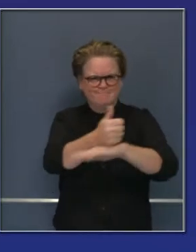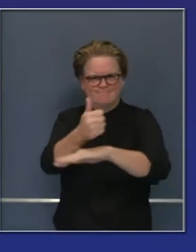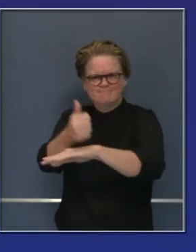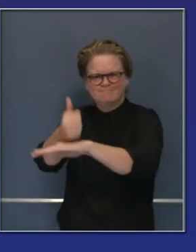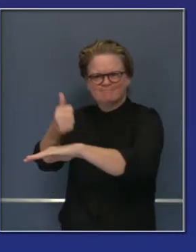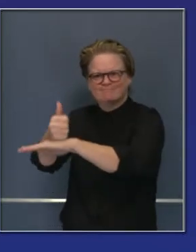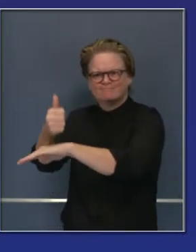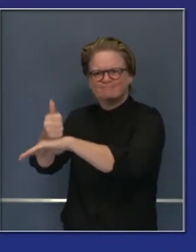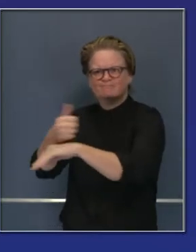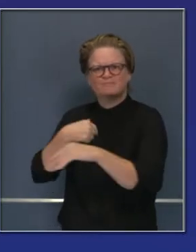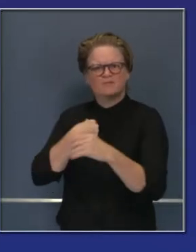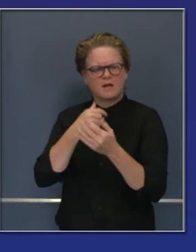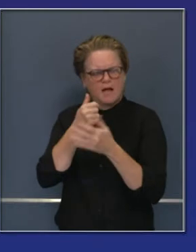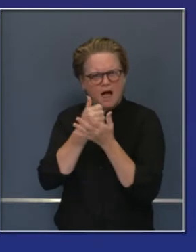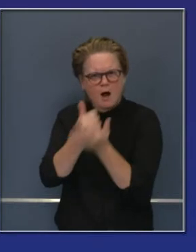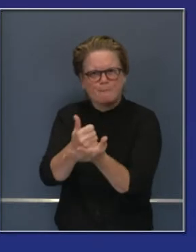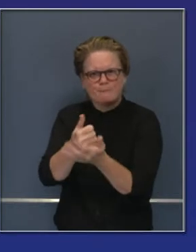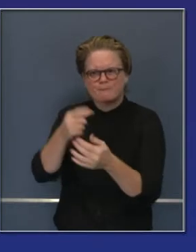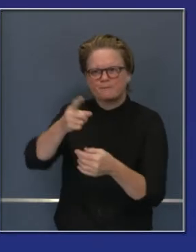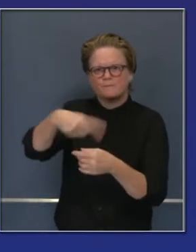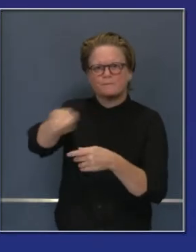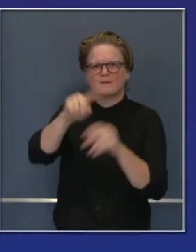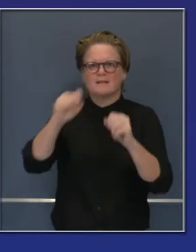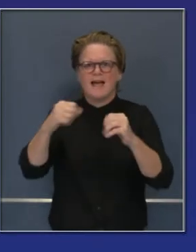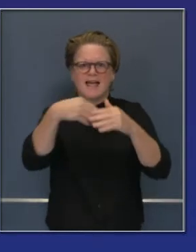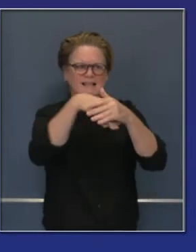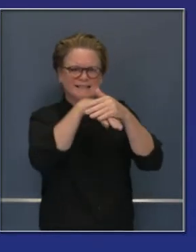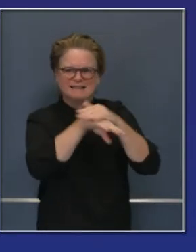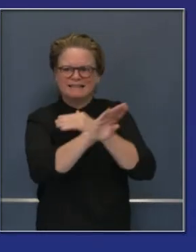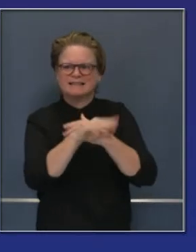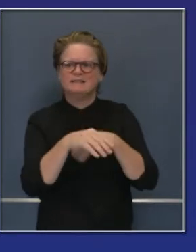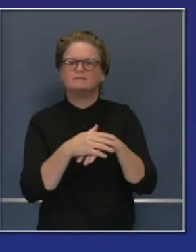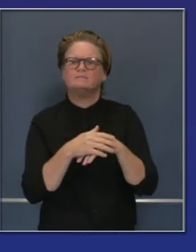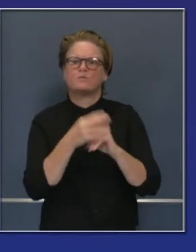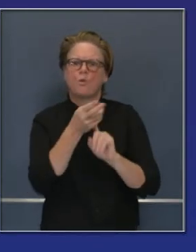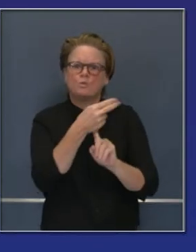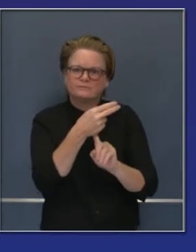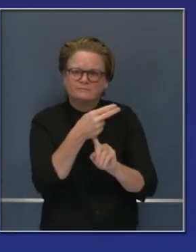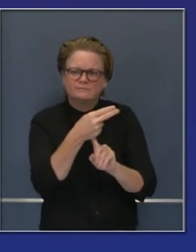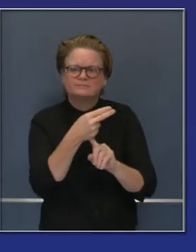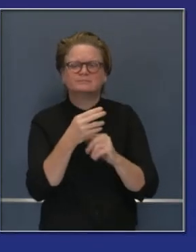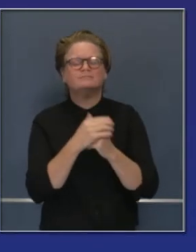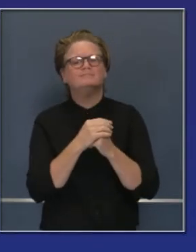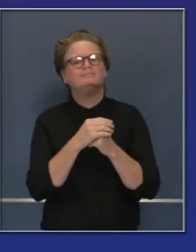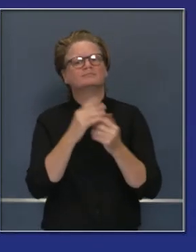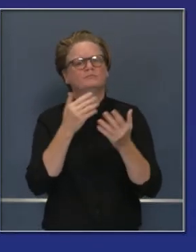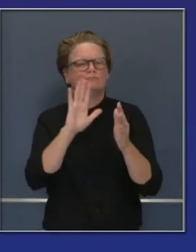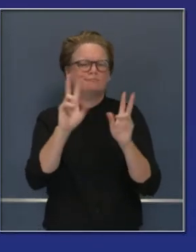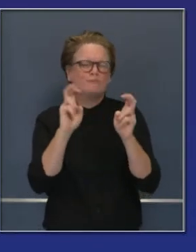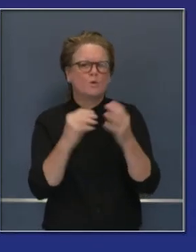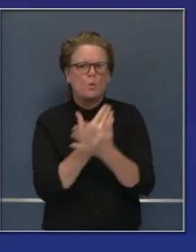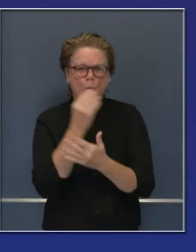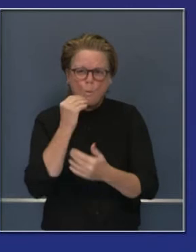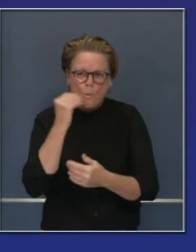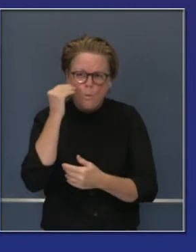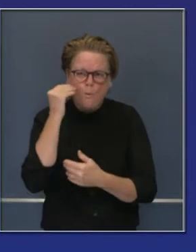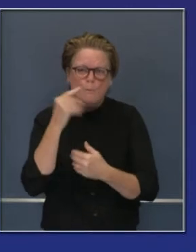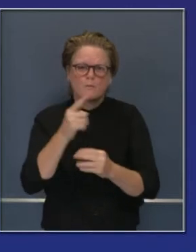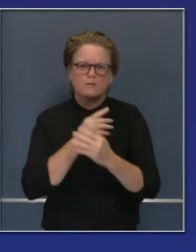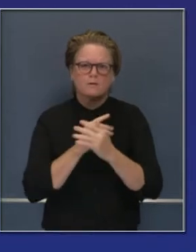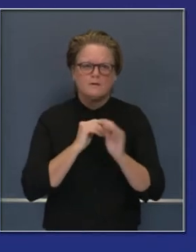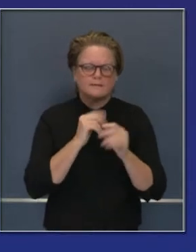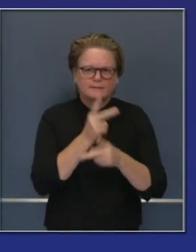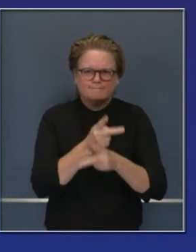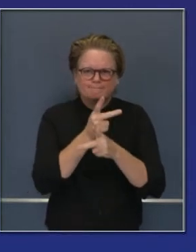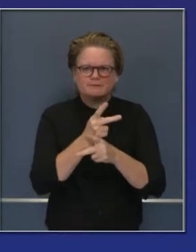proyecto Home Key. Hemos podido dar albergue a muchas de esas personas, sacarlos de los